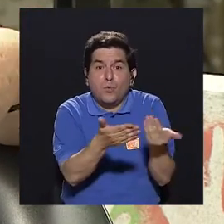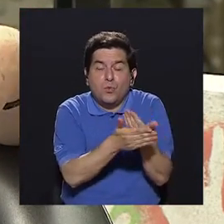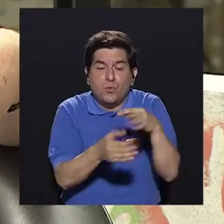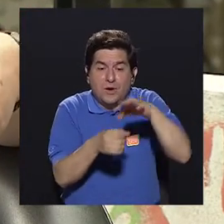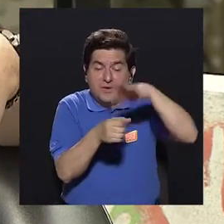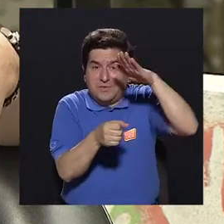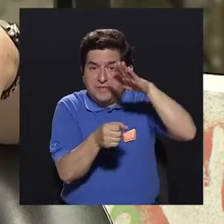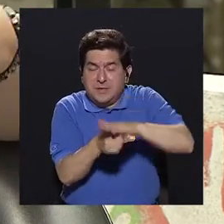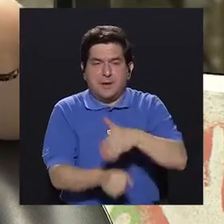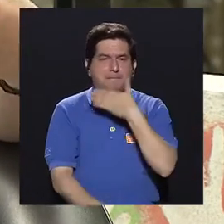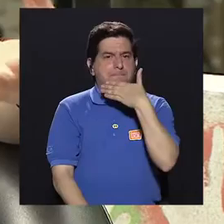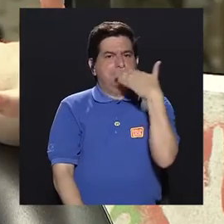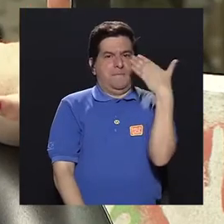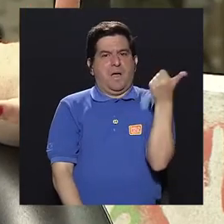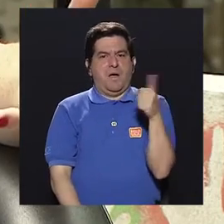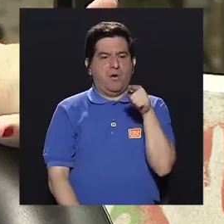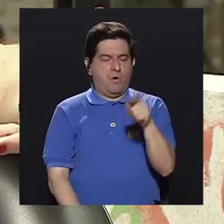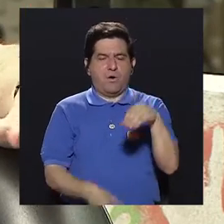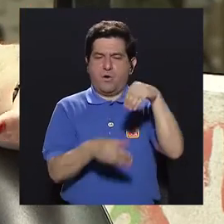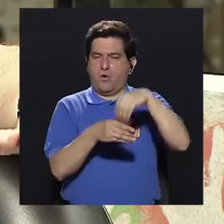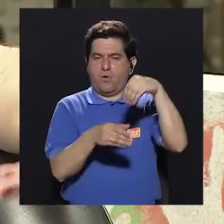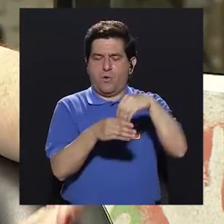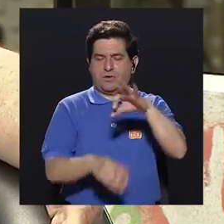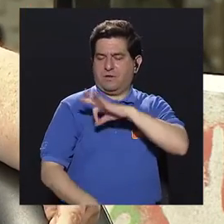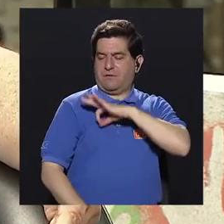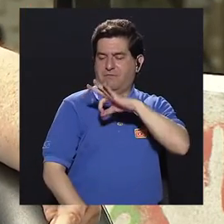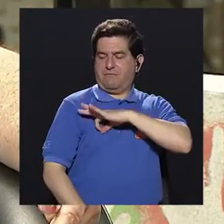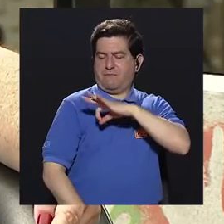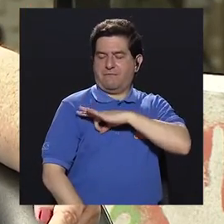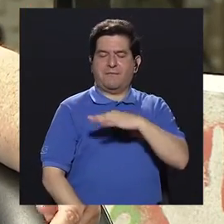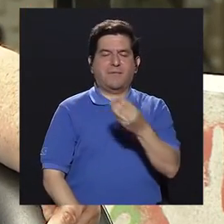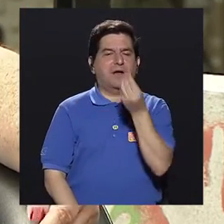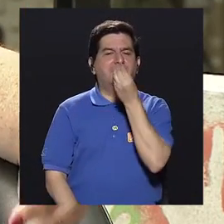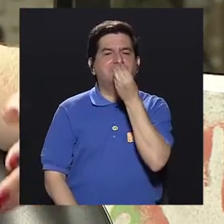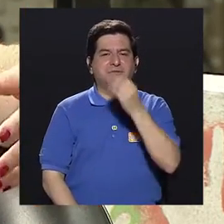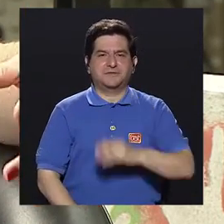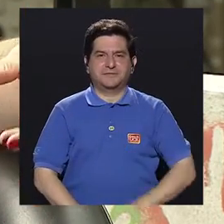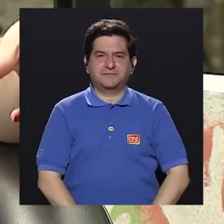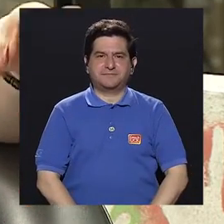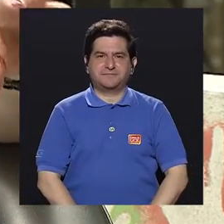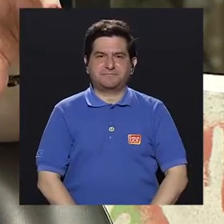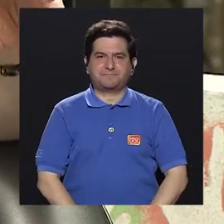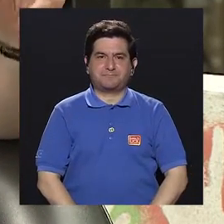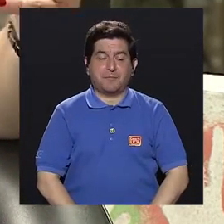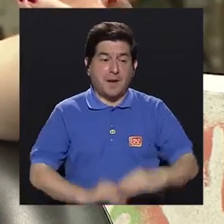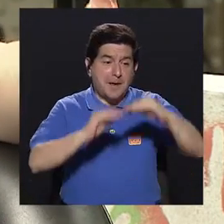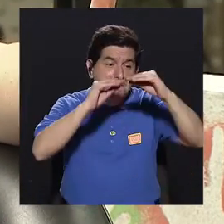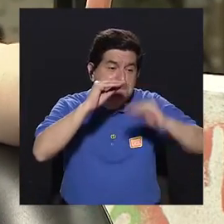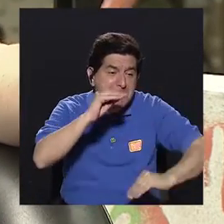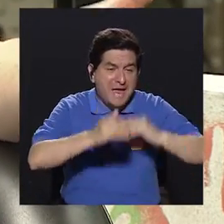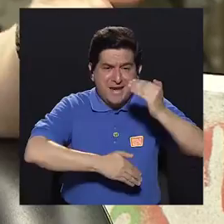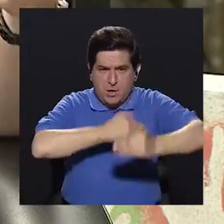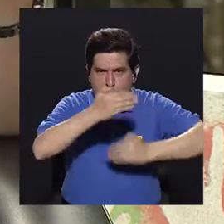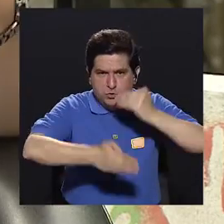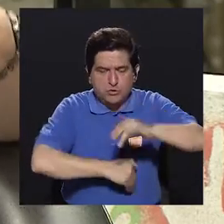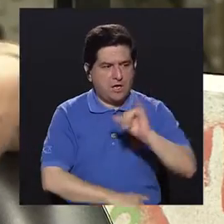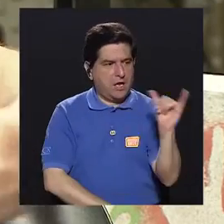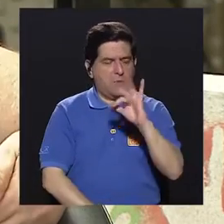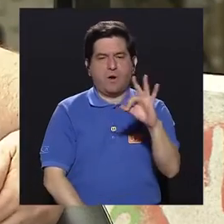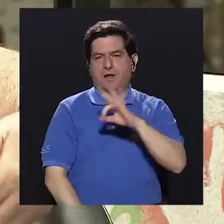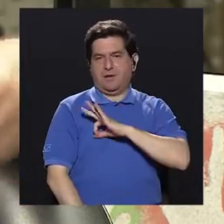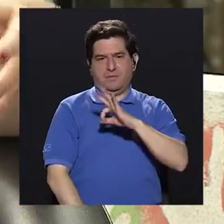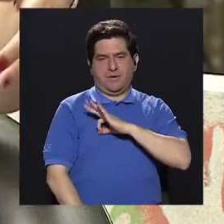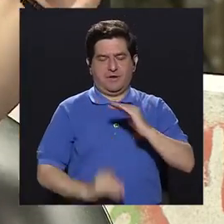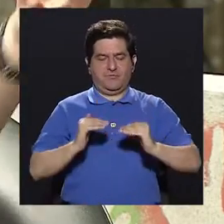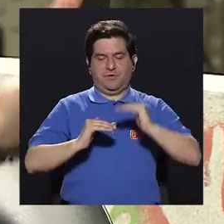semillas, mejor son en su contenido nutricional. Entonces, y entre menos procesada sea también,